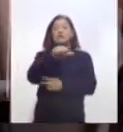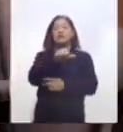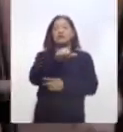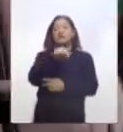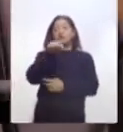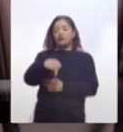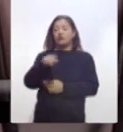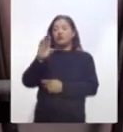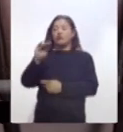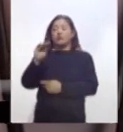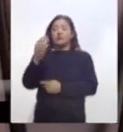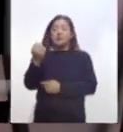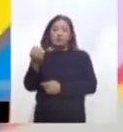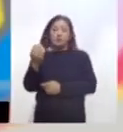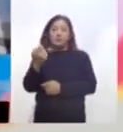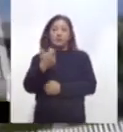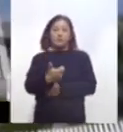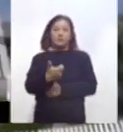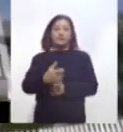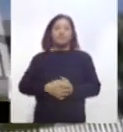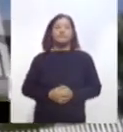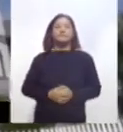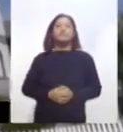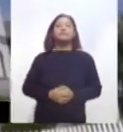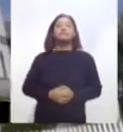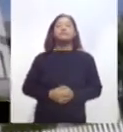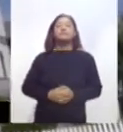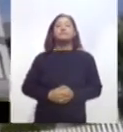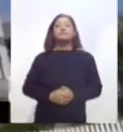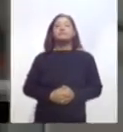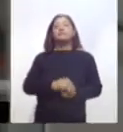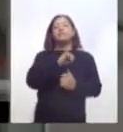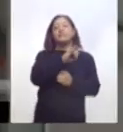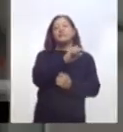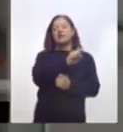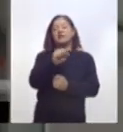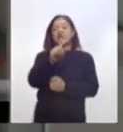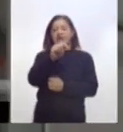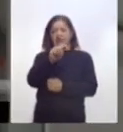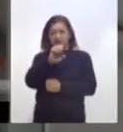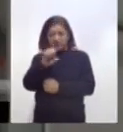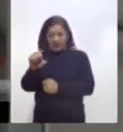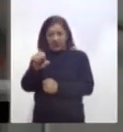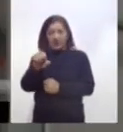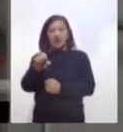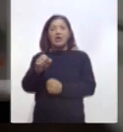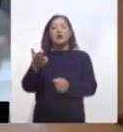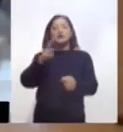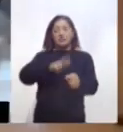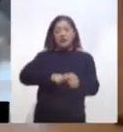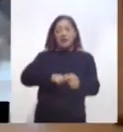.99 pesos. El Instituto de Seguridad y Servicios Sociales de los Trabajadores del Estado emitió una serie de